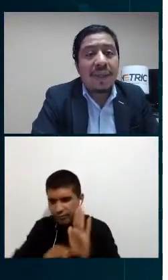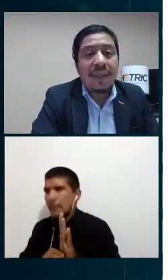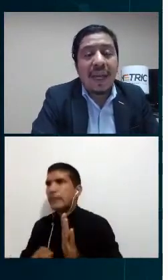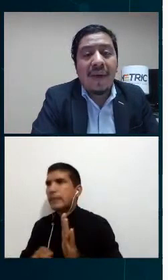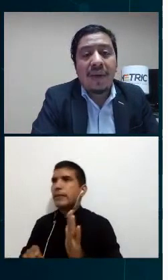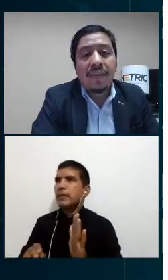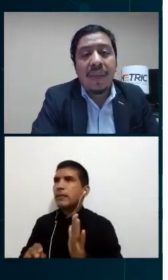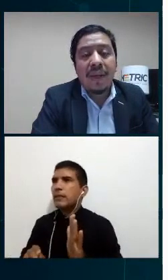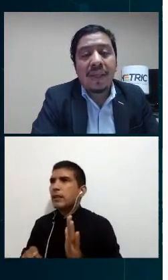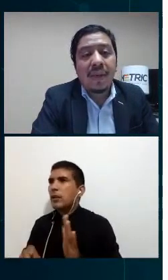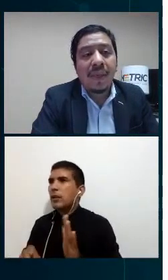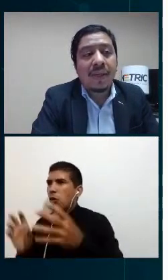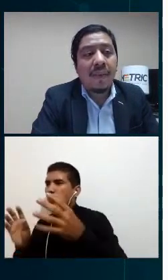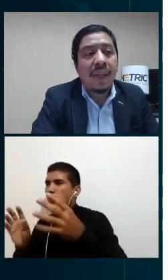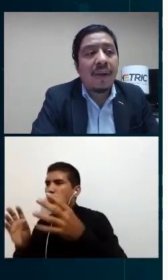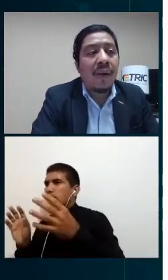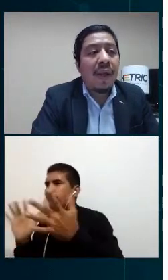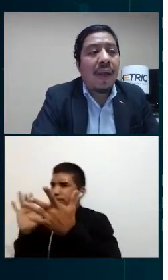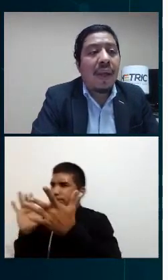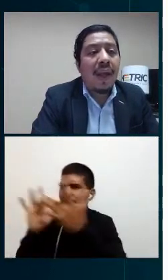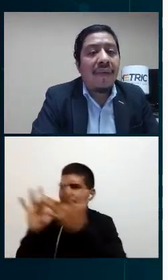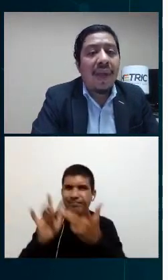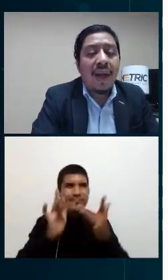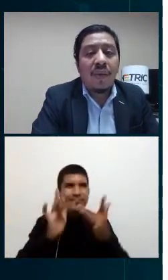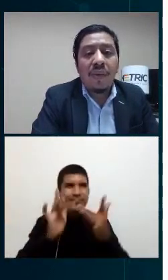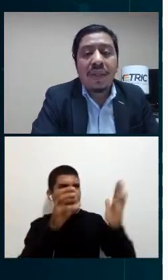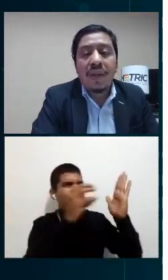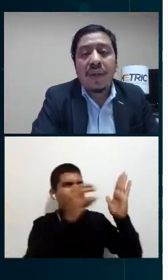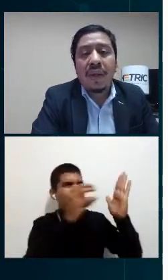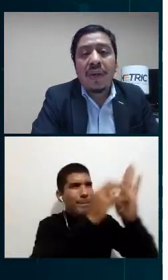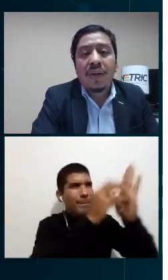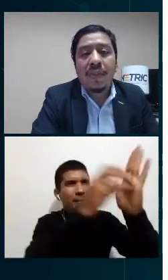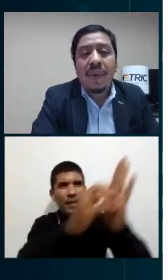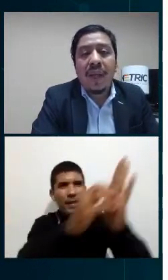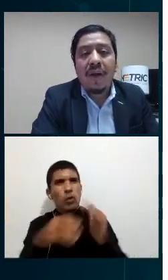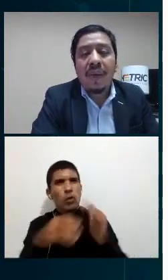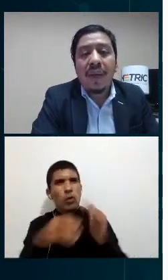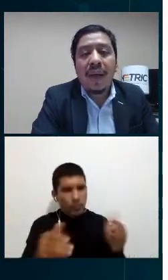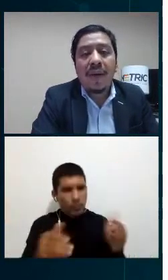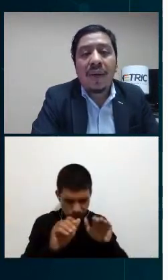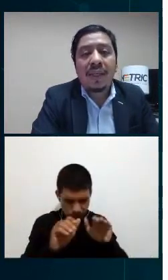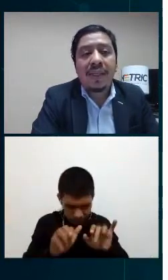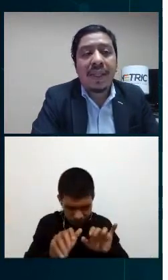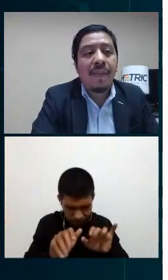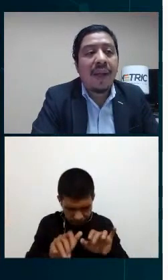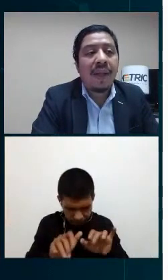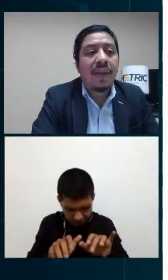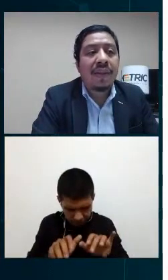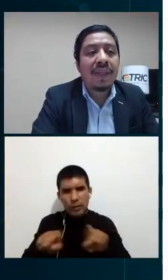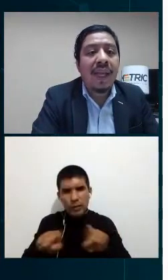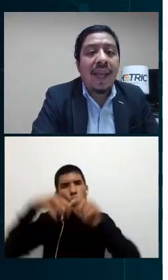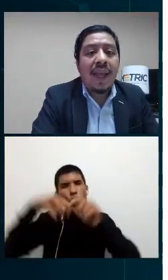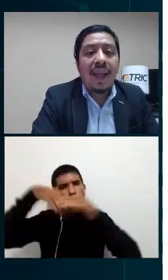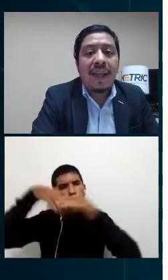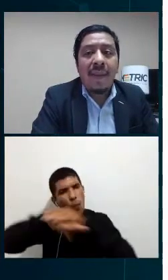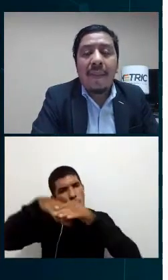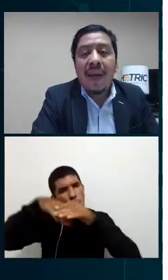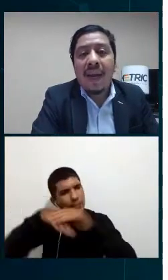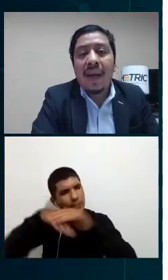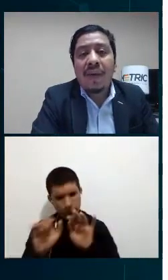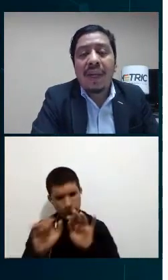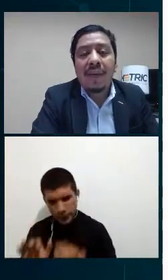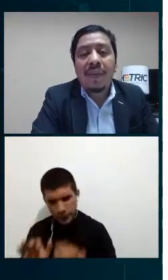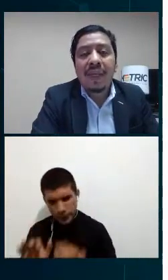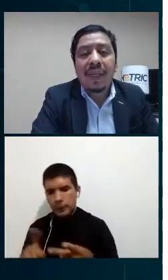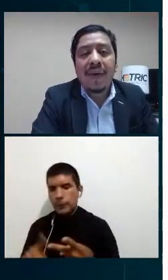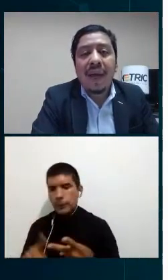vez cuando se instalaban los medidores como les comento habían algunos en donde no se podían comunicar con el sistema entonces en